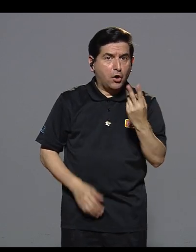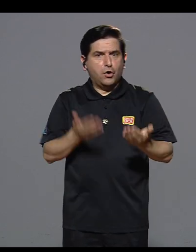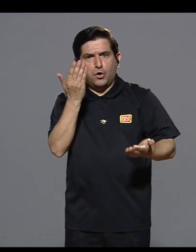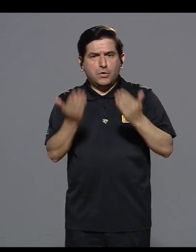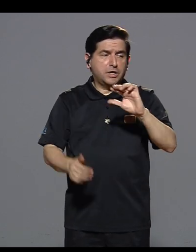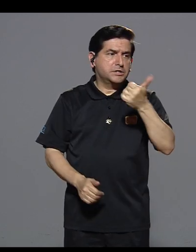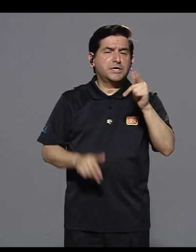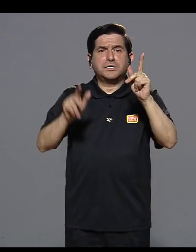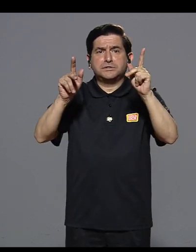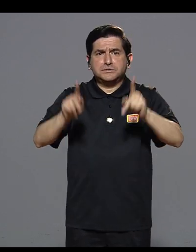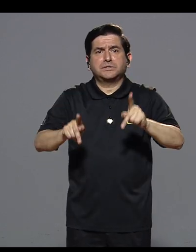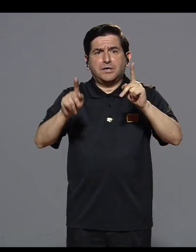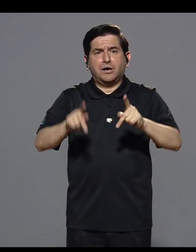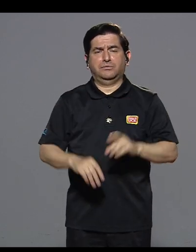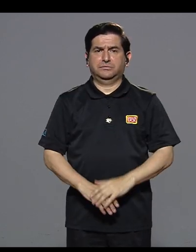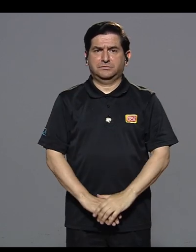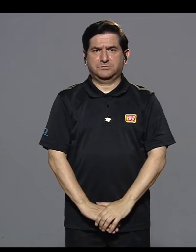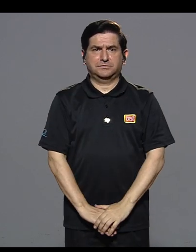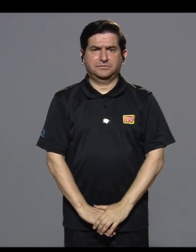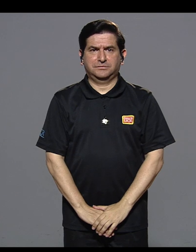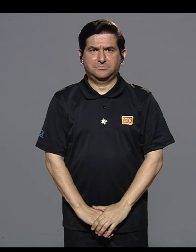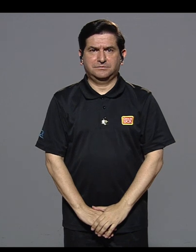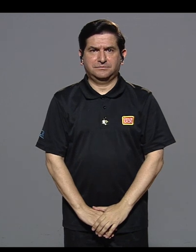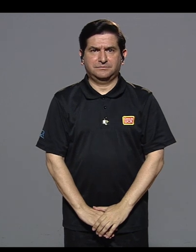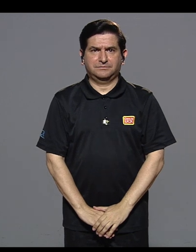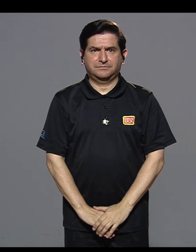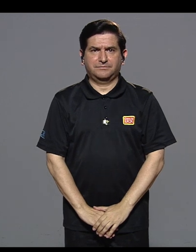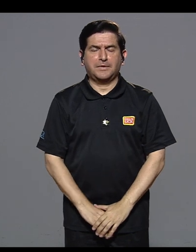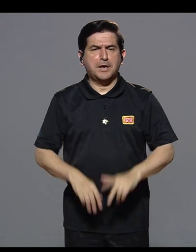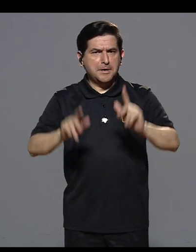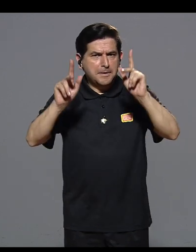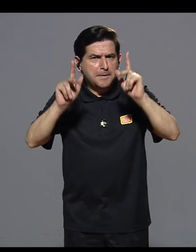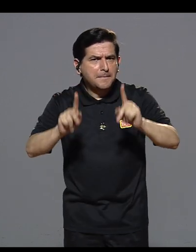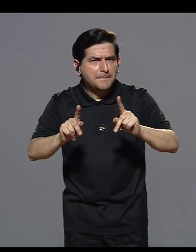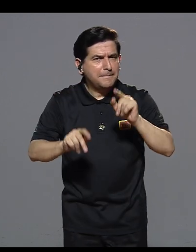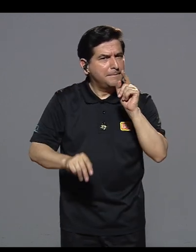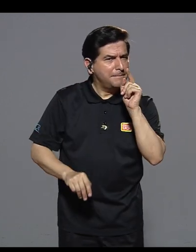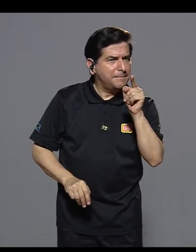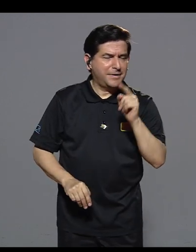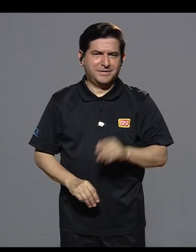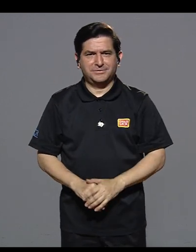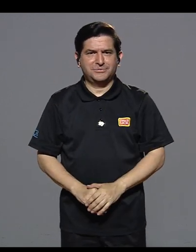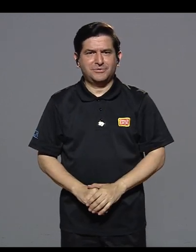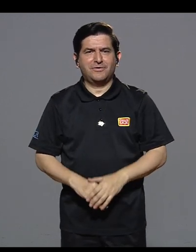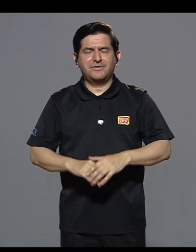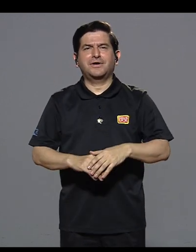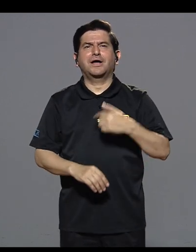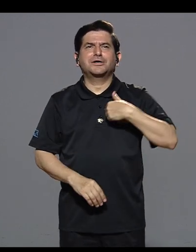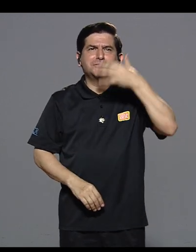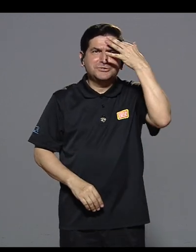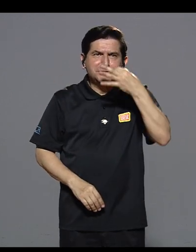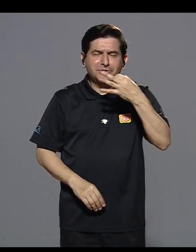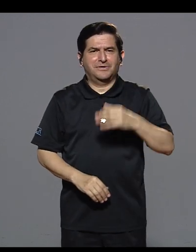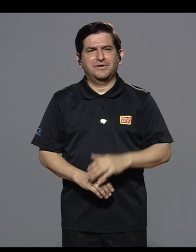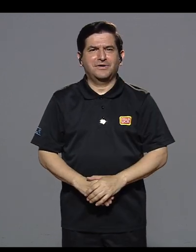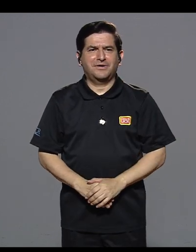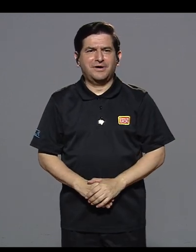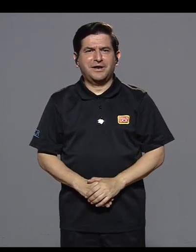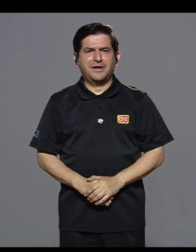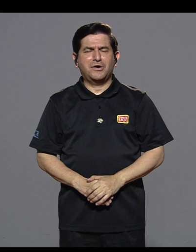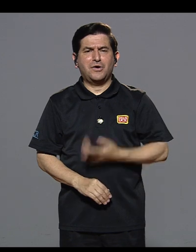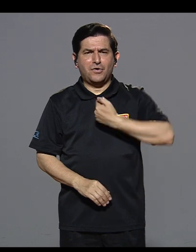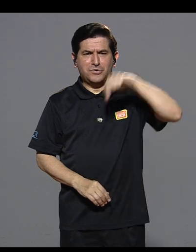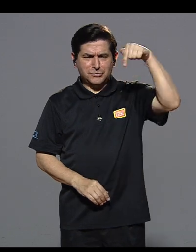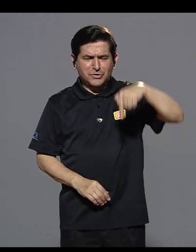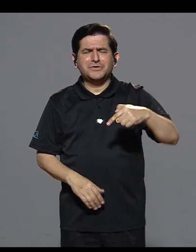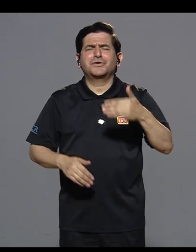costado a mucha otra gente. Es una persona por la que en la EXI creo que estamos bastante, estamos